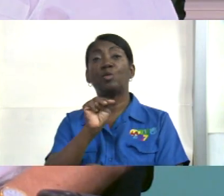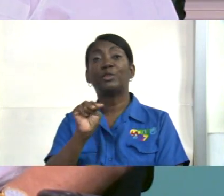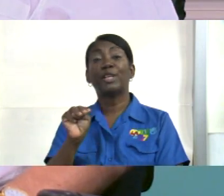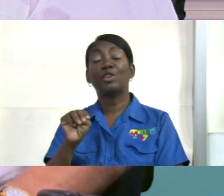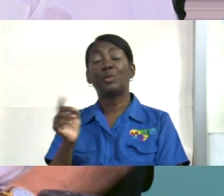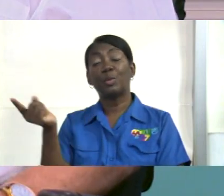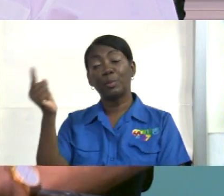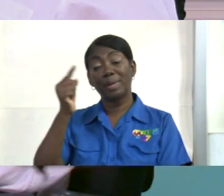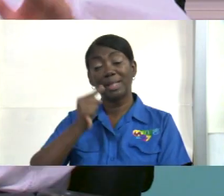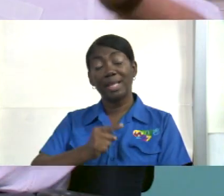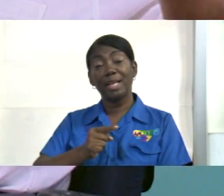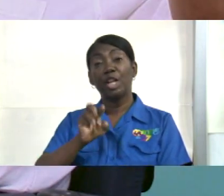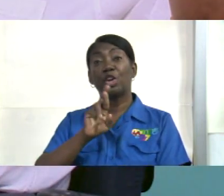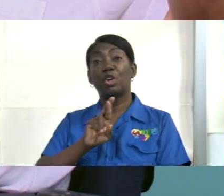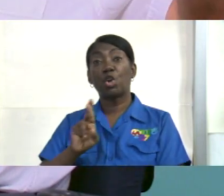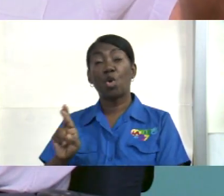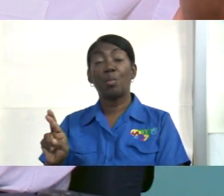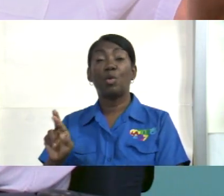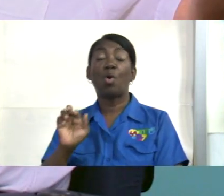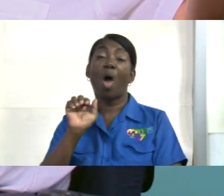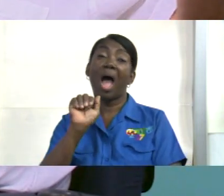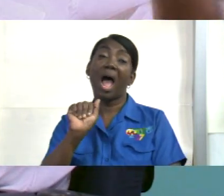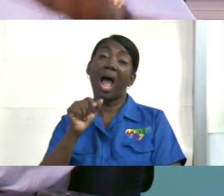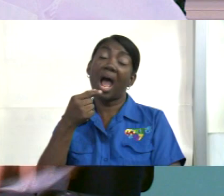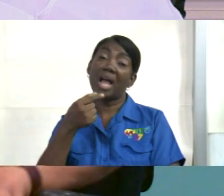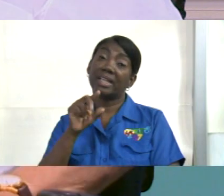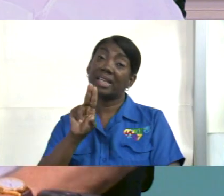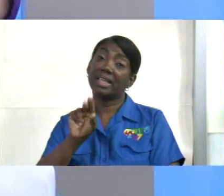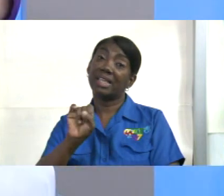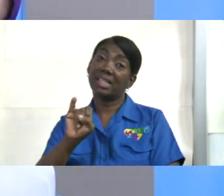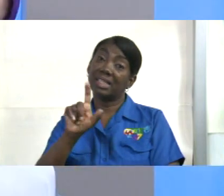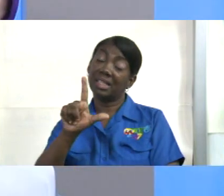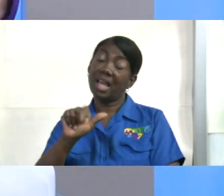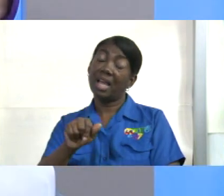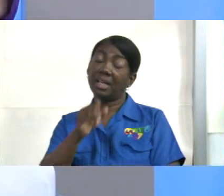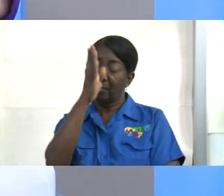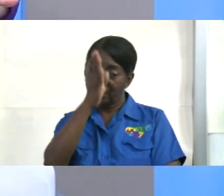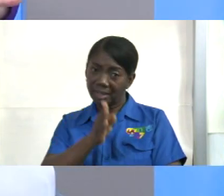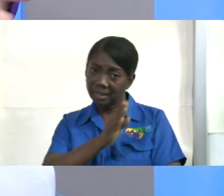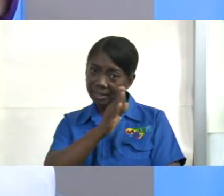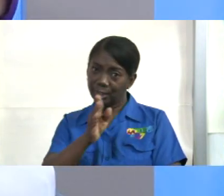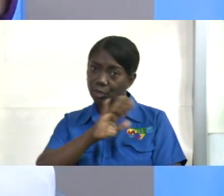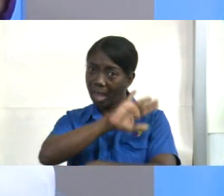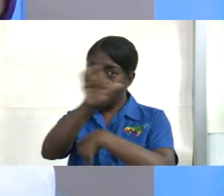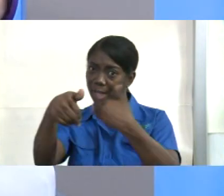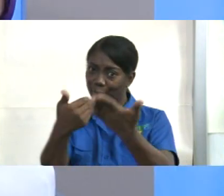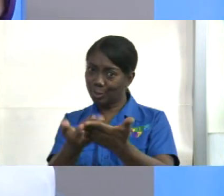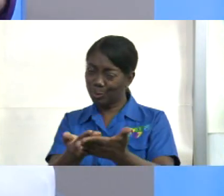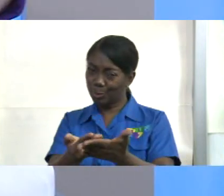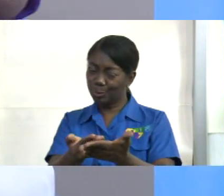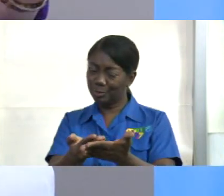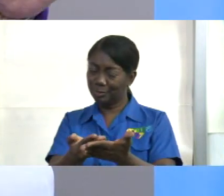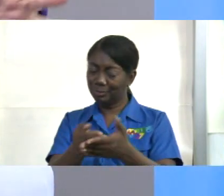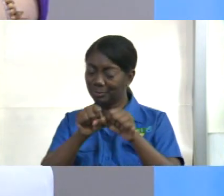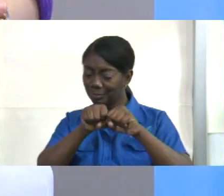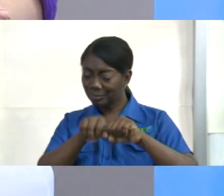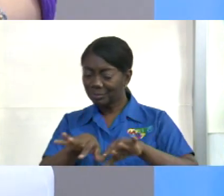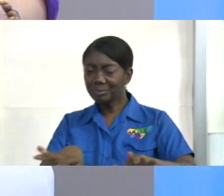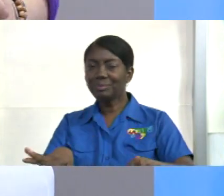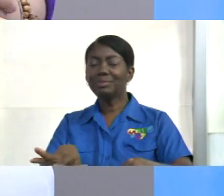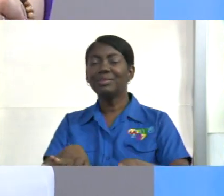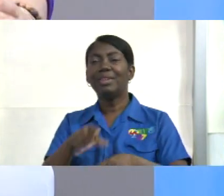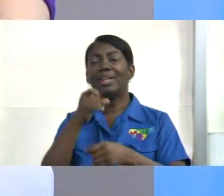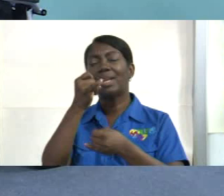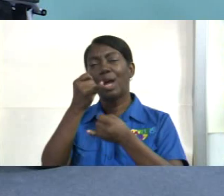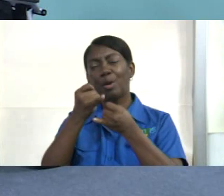mucho gusto bendiciones a todos bendiciones bendiciones esa es la última palabra